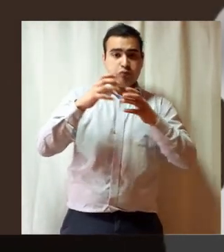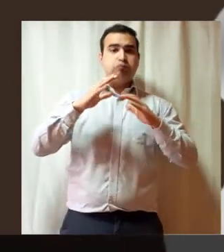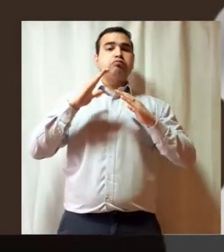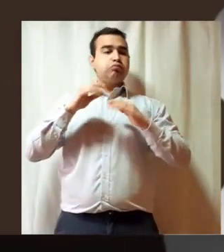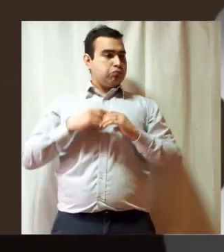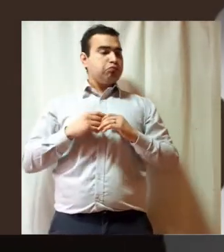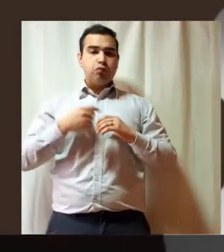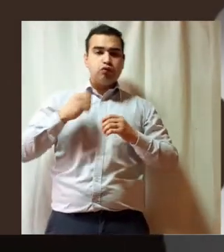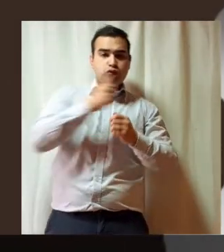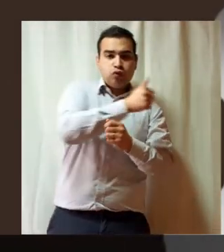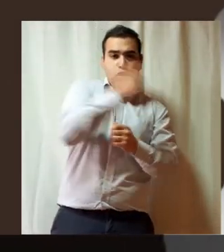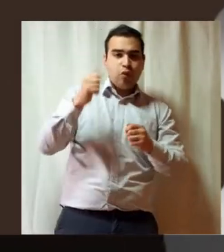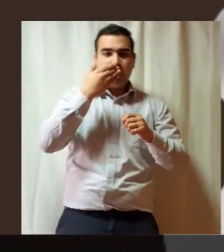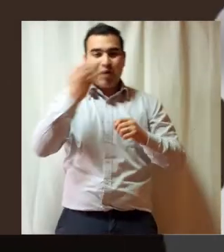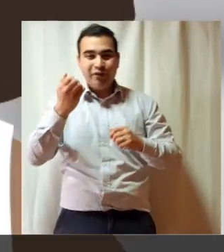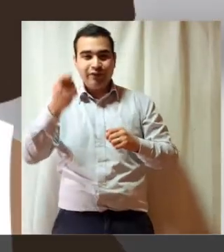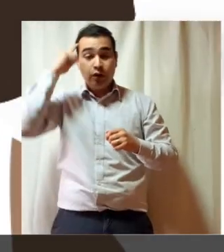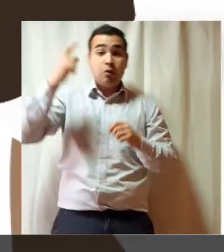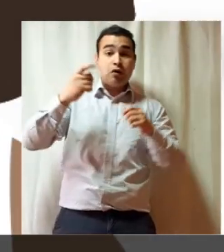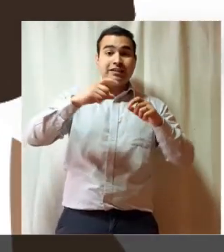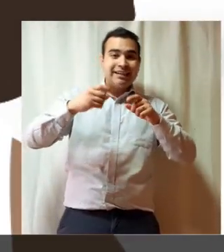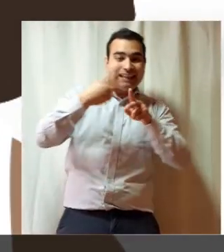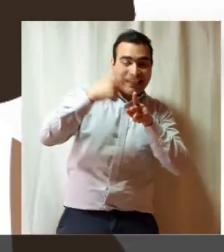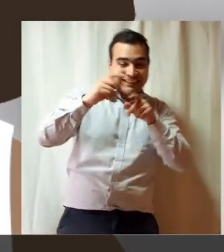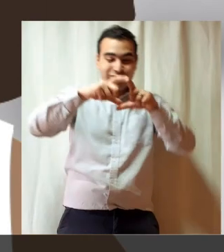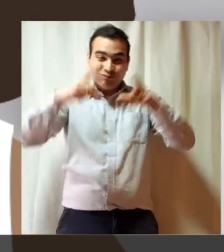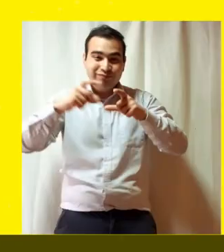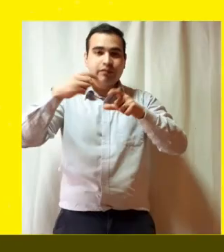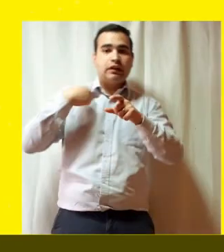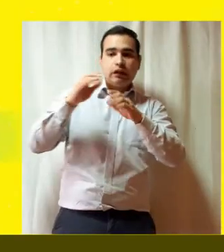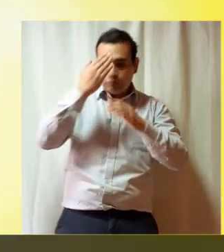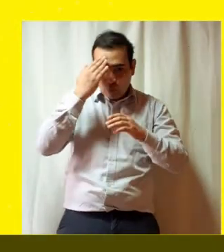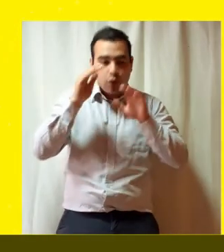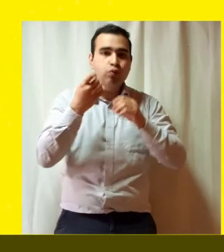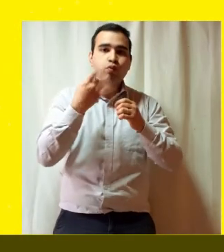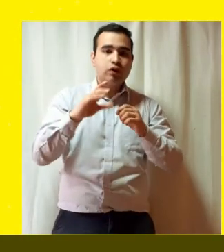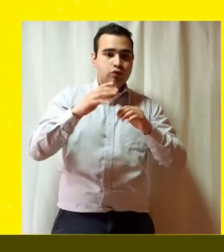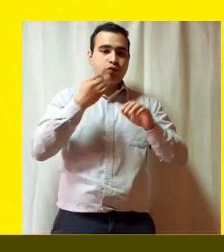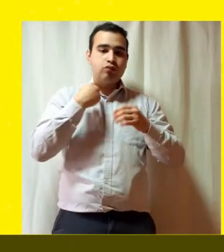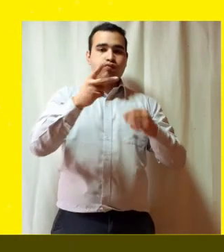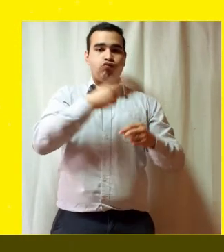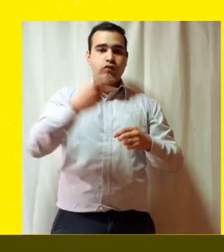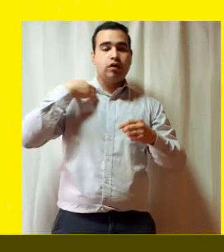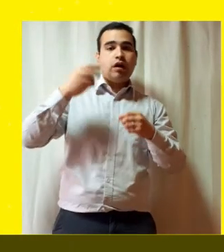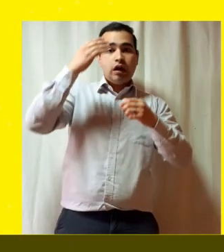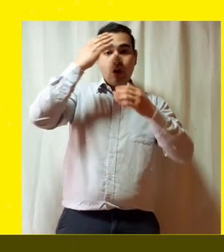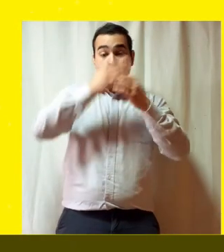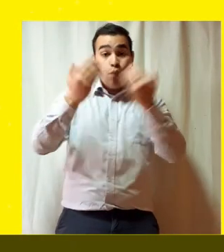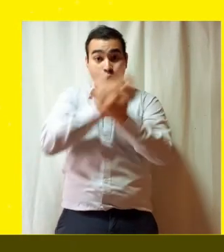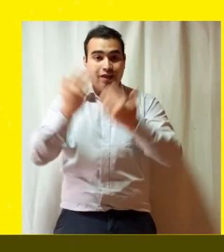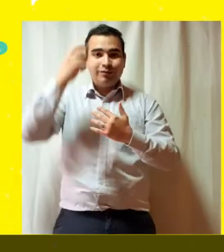equipo cada cual en su posición Todo funciona mejor Como dicen Pastelero a tus pasteles La salud mental es nuestra